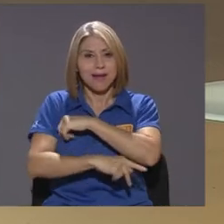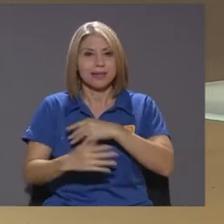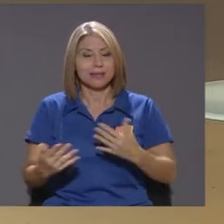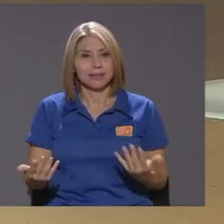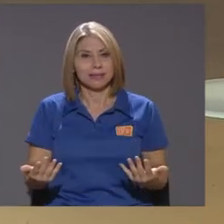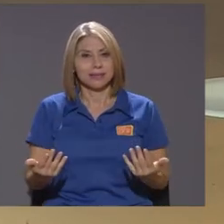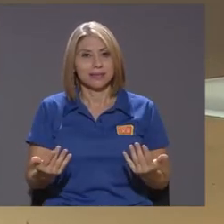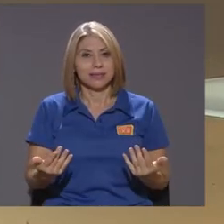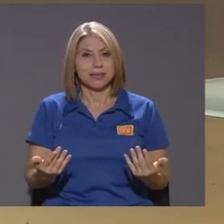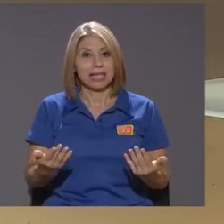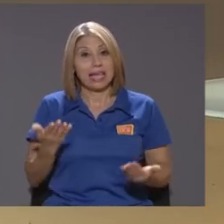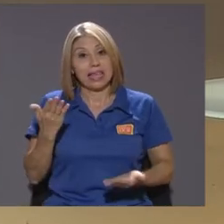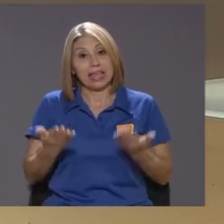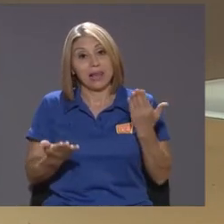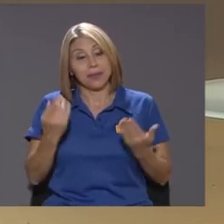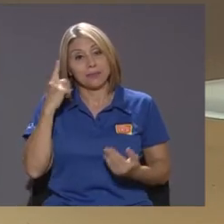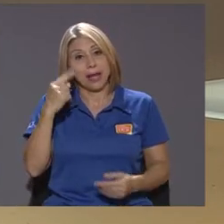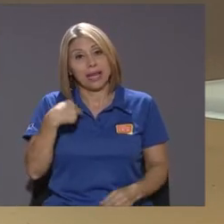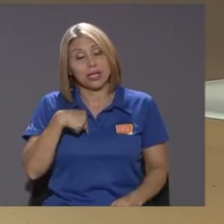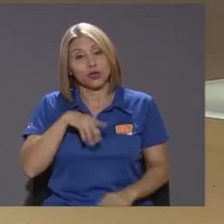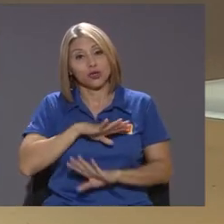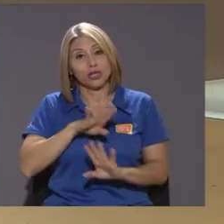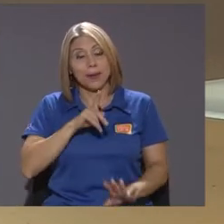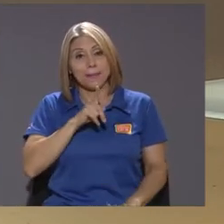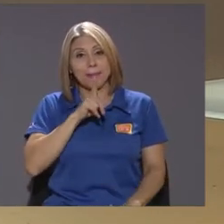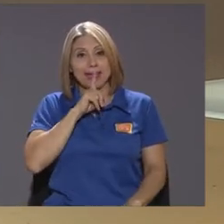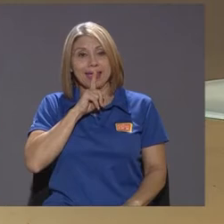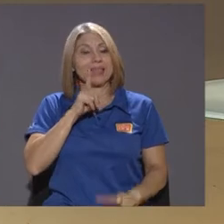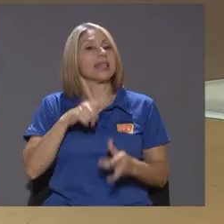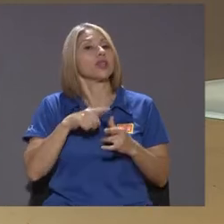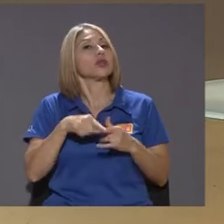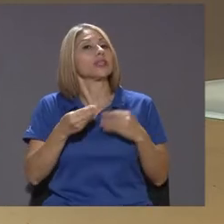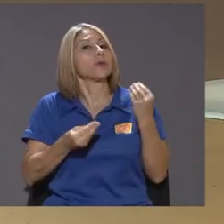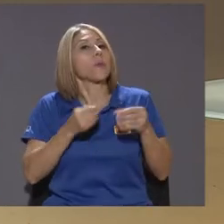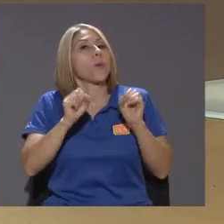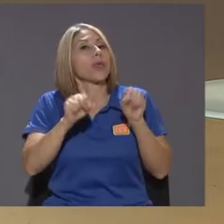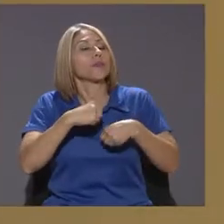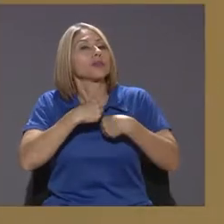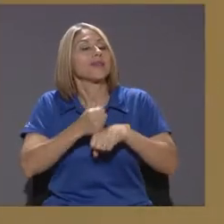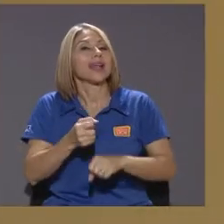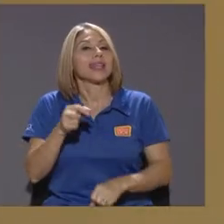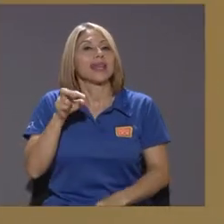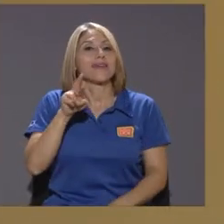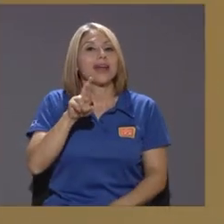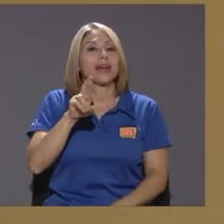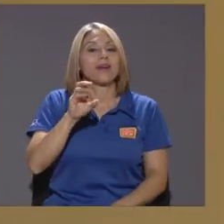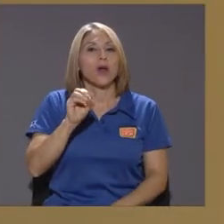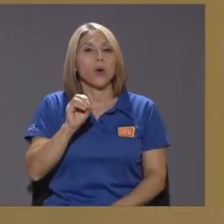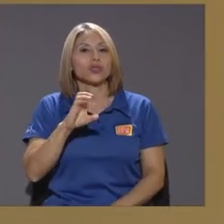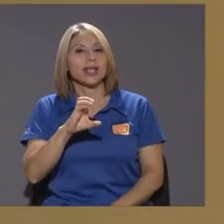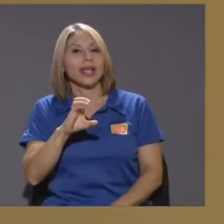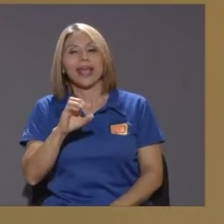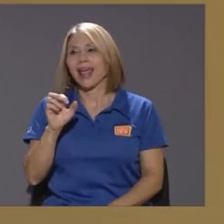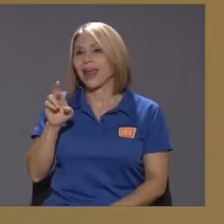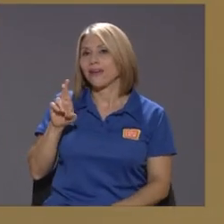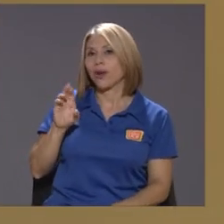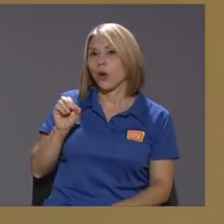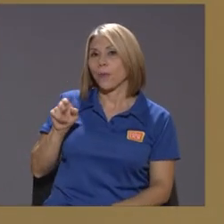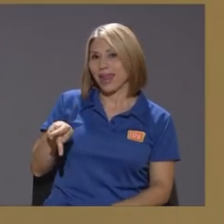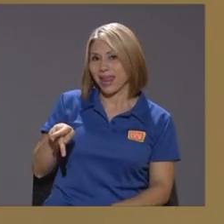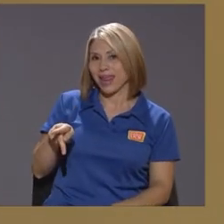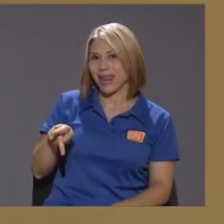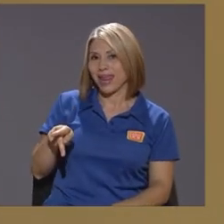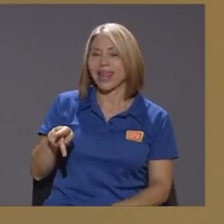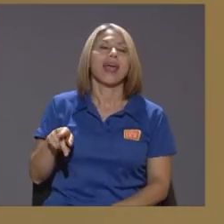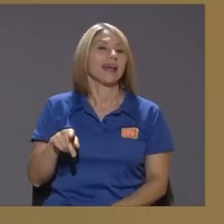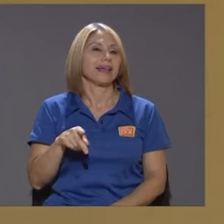para callarme yo ahora ¿qué le parece si hablamos del R.O.C.? del R.O.P bueno primero